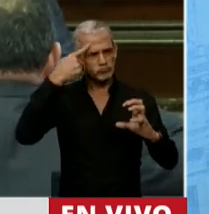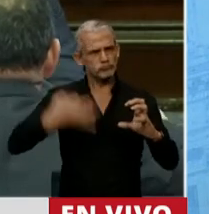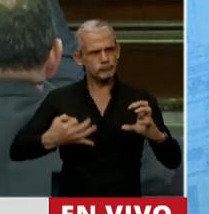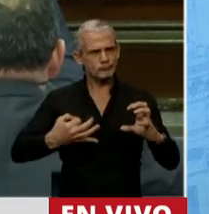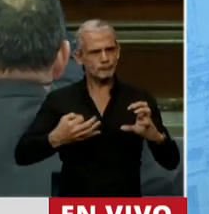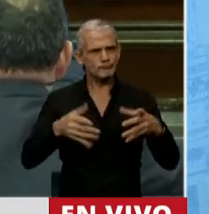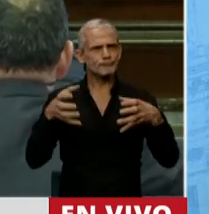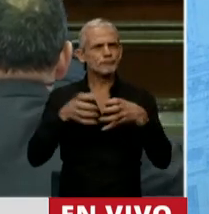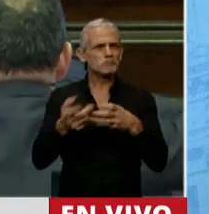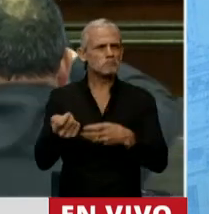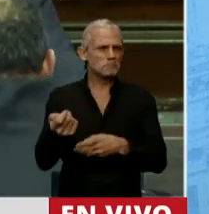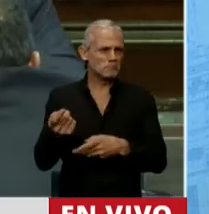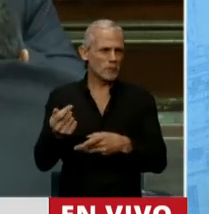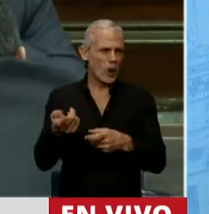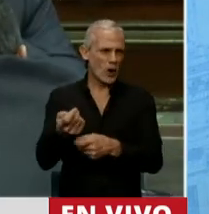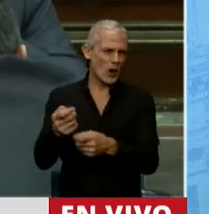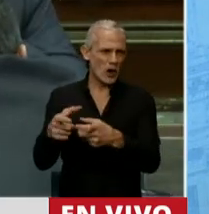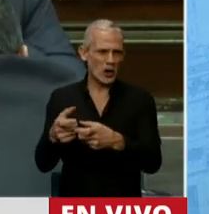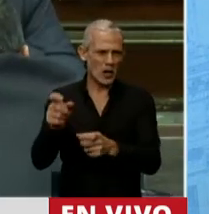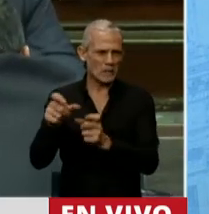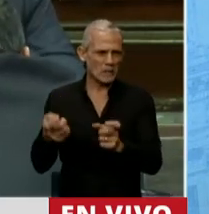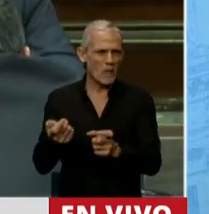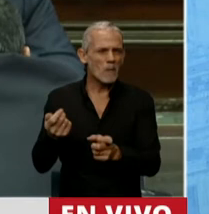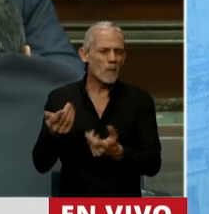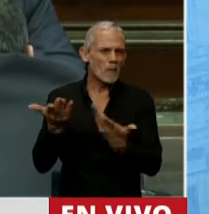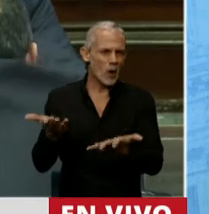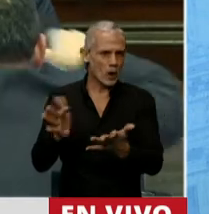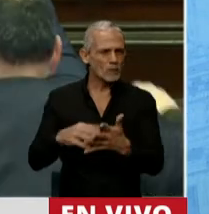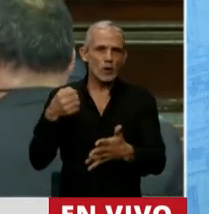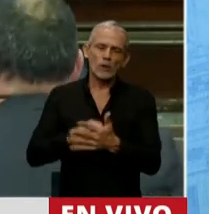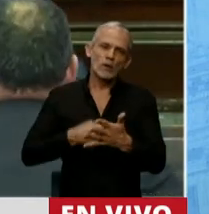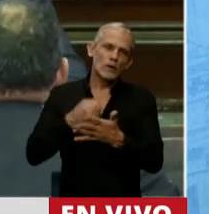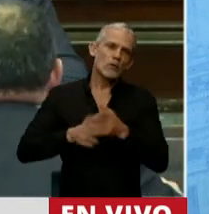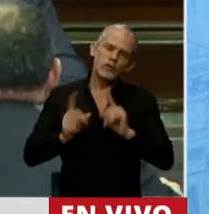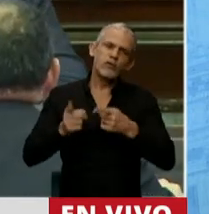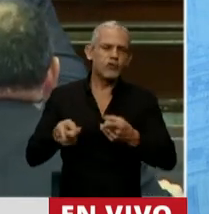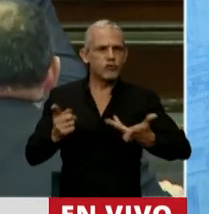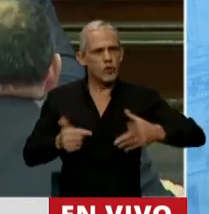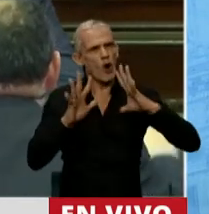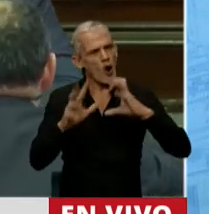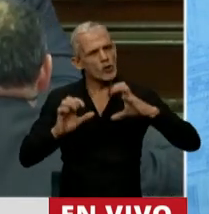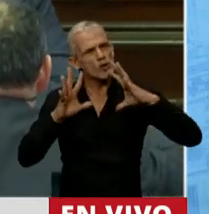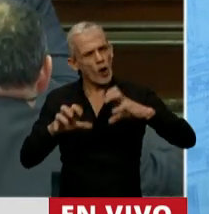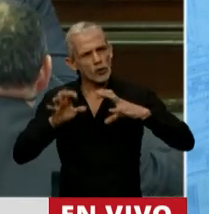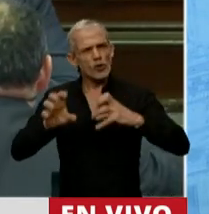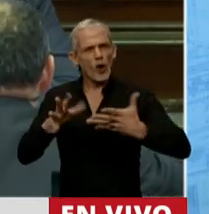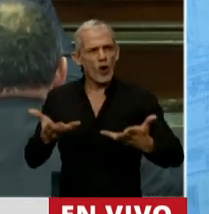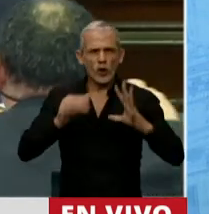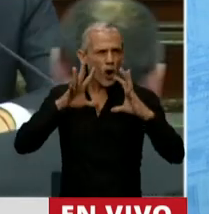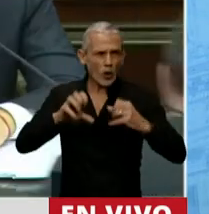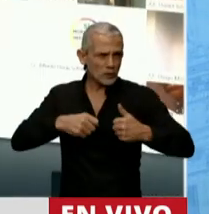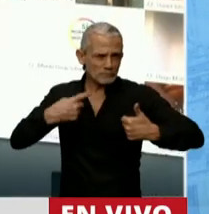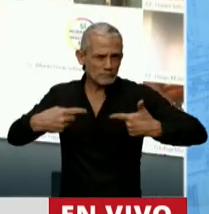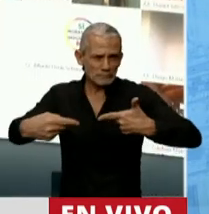que es un sector minoritario, pero que son persistentes y que son odiadores